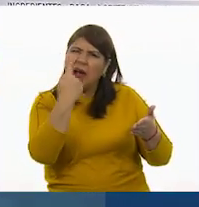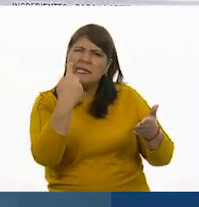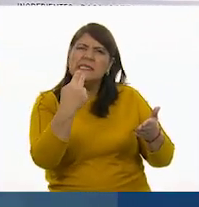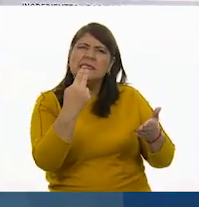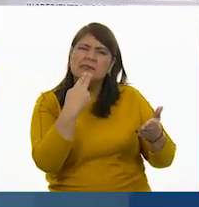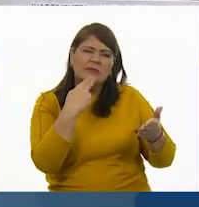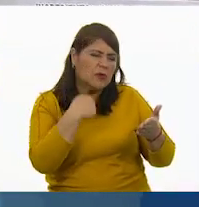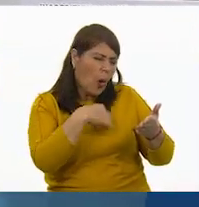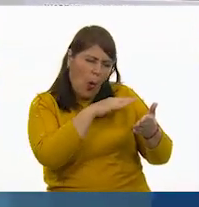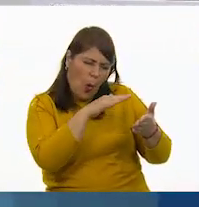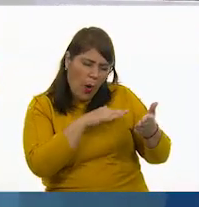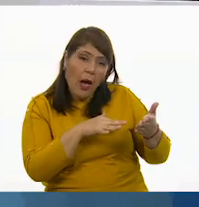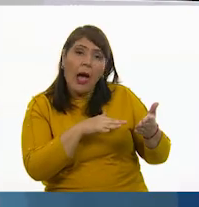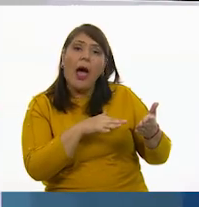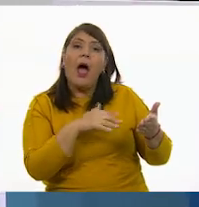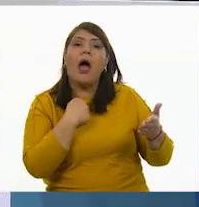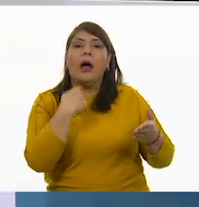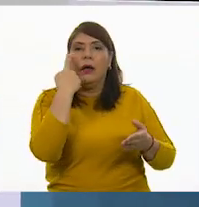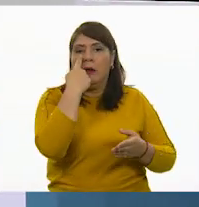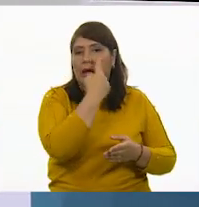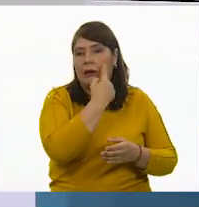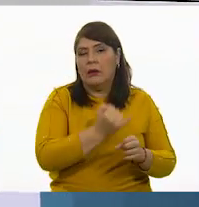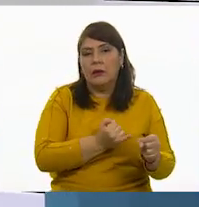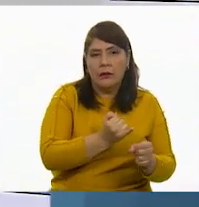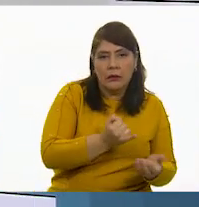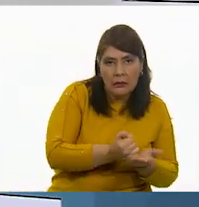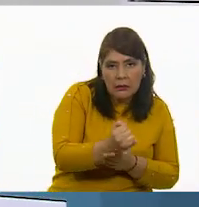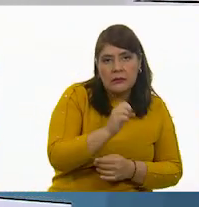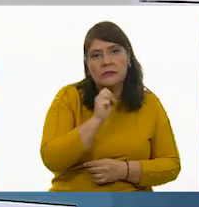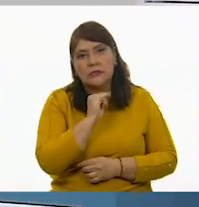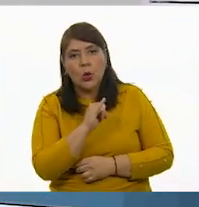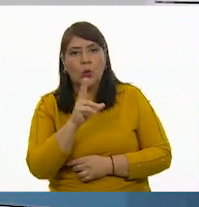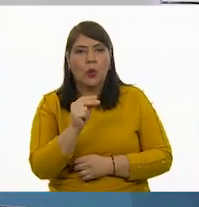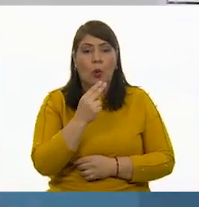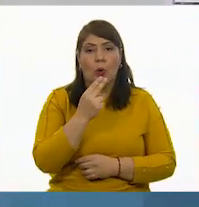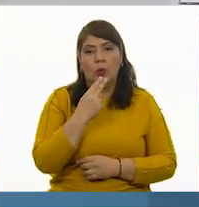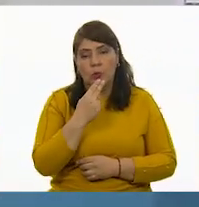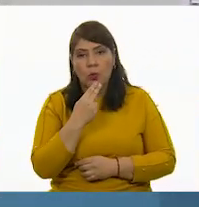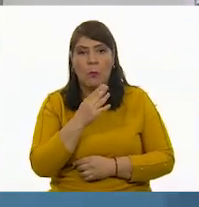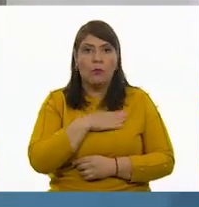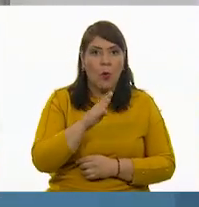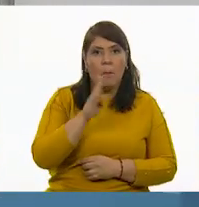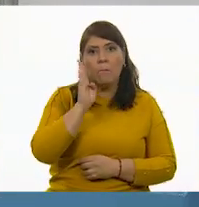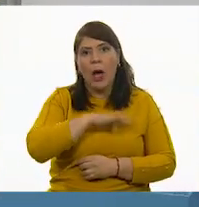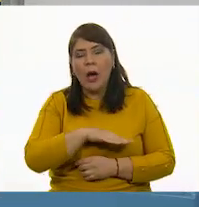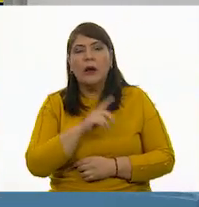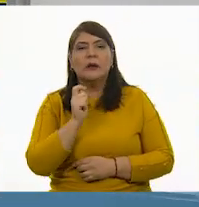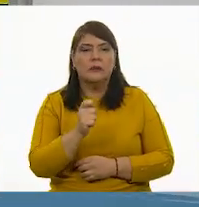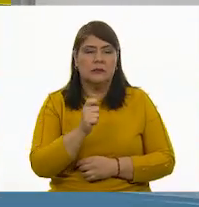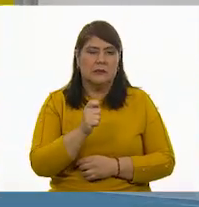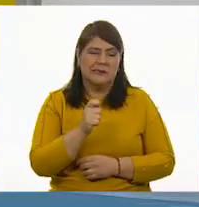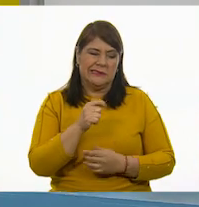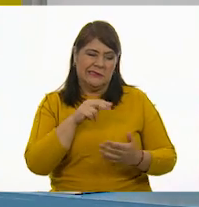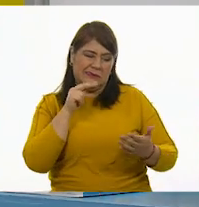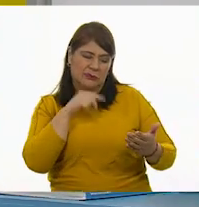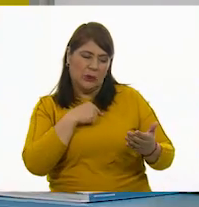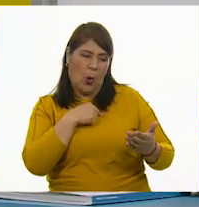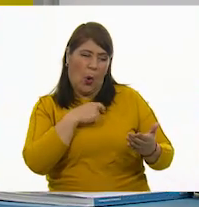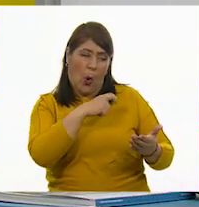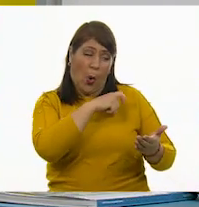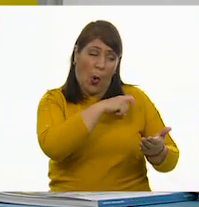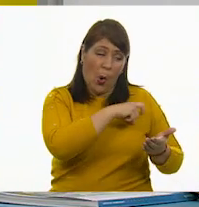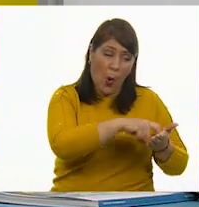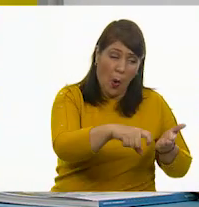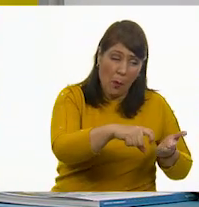para poder tomar decisiones. ¿Qué es bueno? ¿Qué es malo? Si me está conveniendo adquirir o no